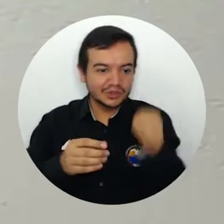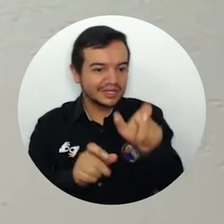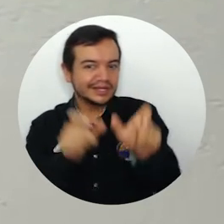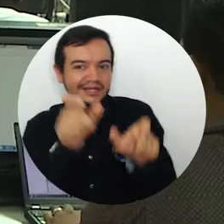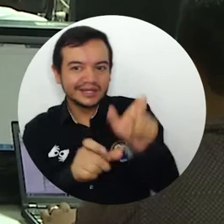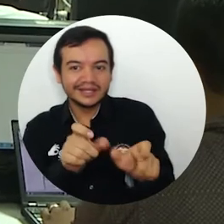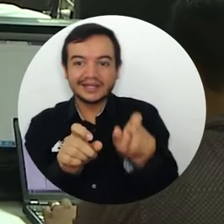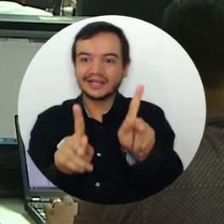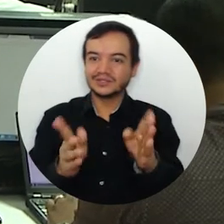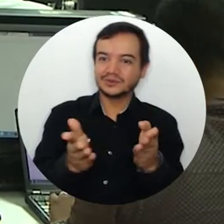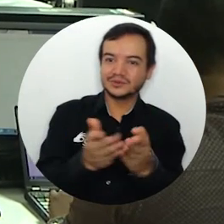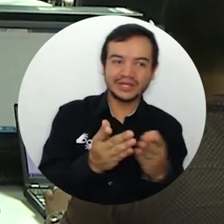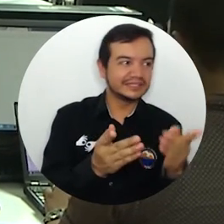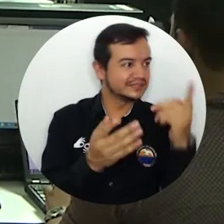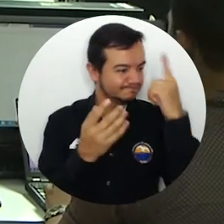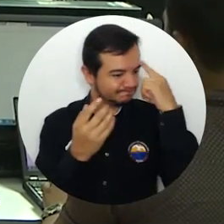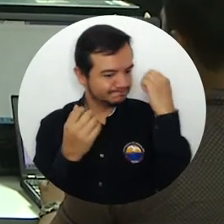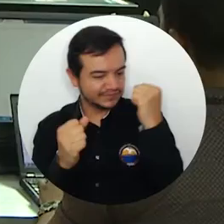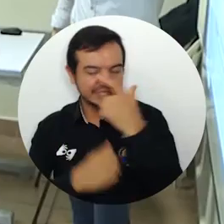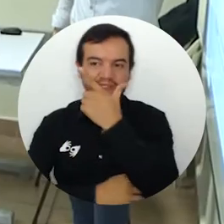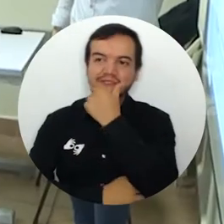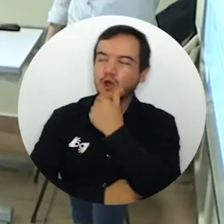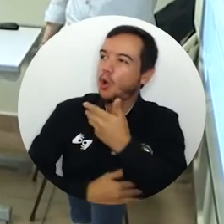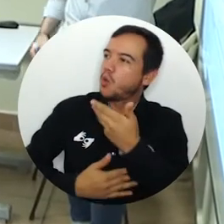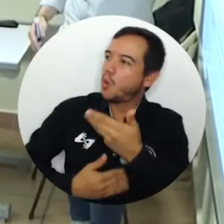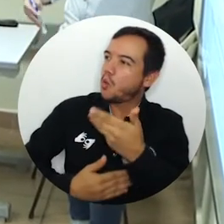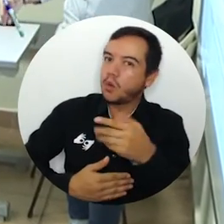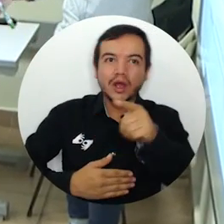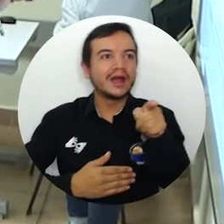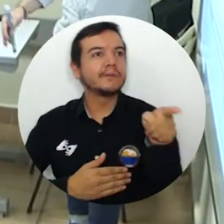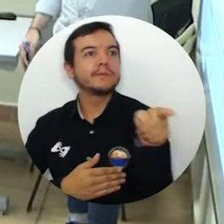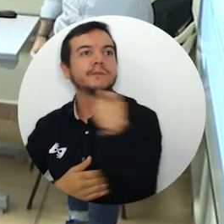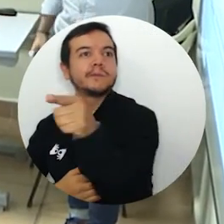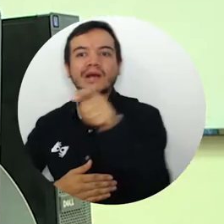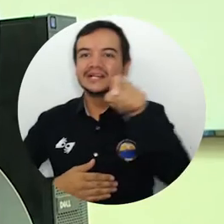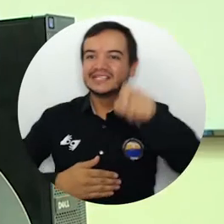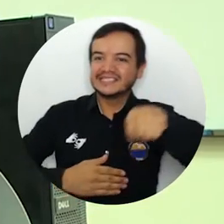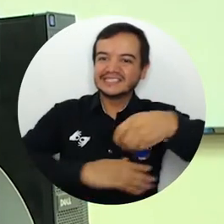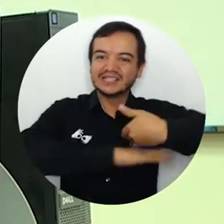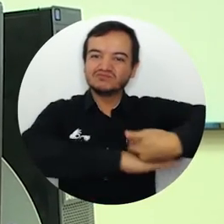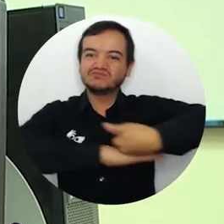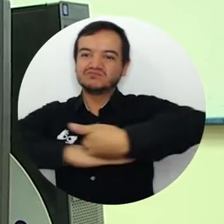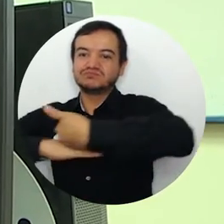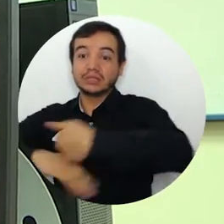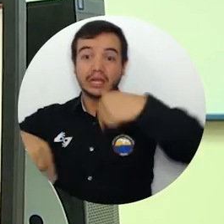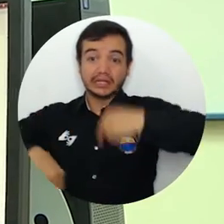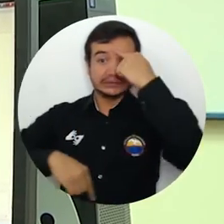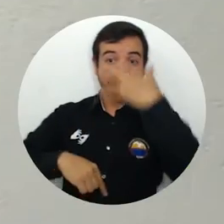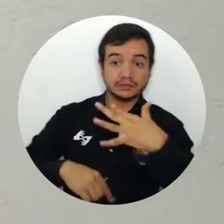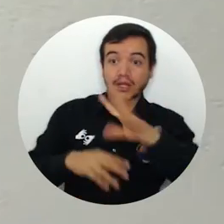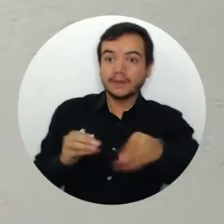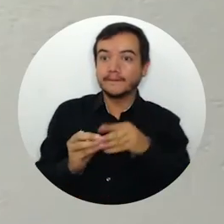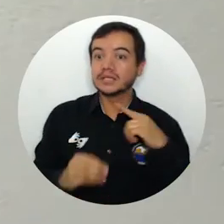Universidad del